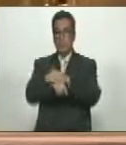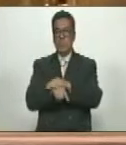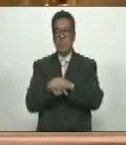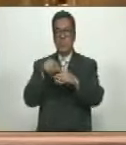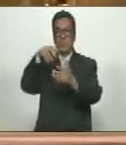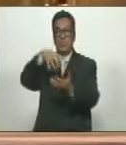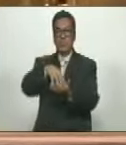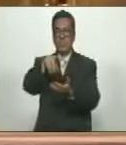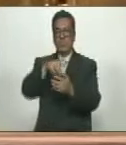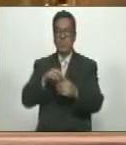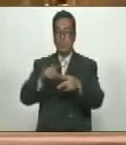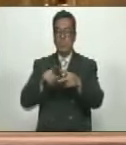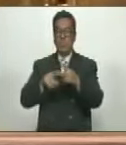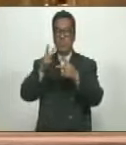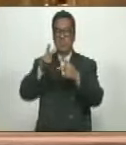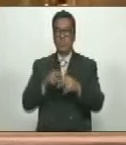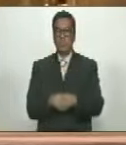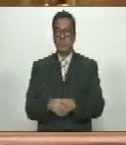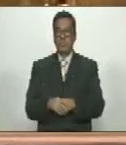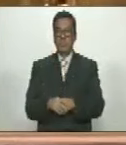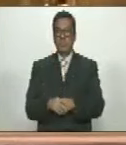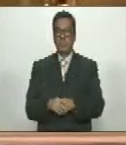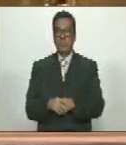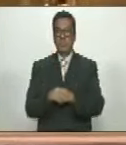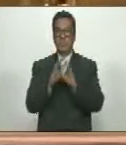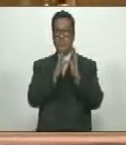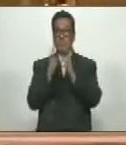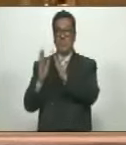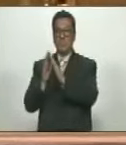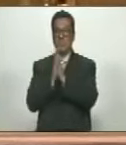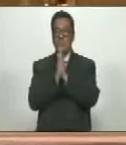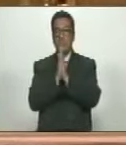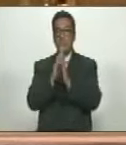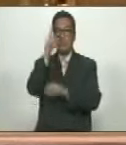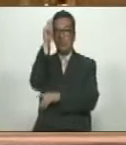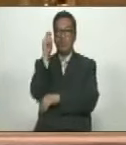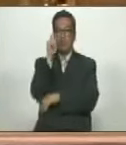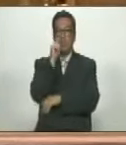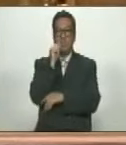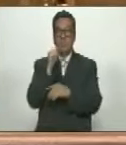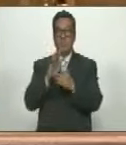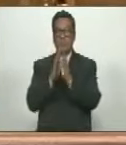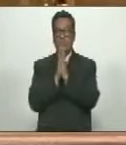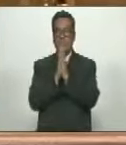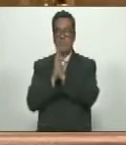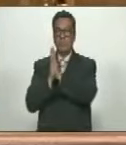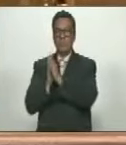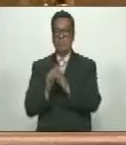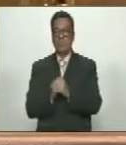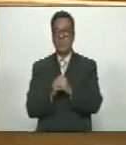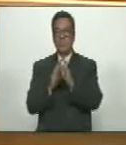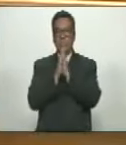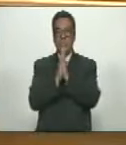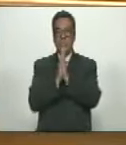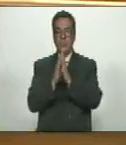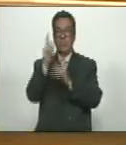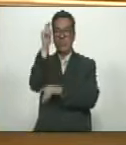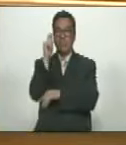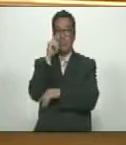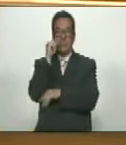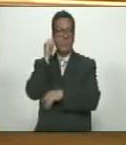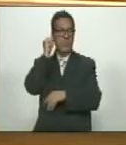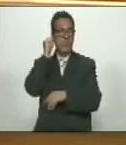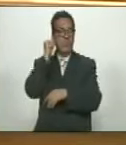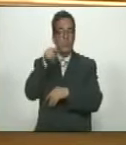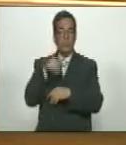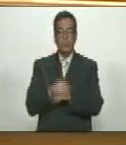hemiciclo protocolar. Segundo... Orden, diputados y diputadas. Orden. Por favor, los diputados y diputadas que